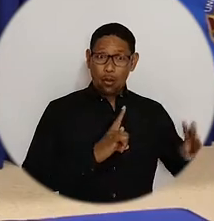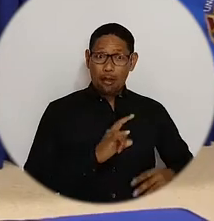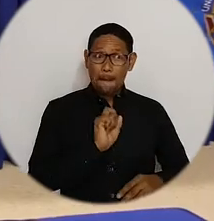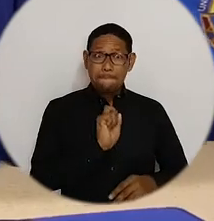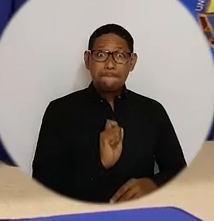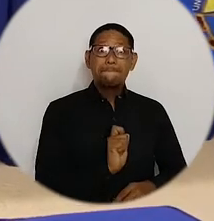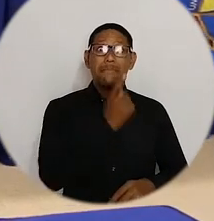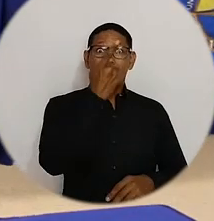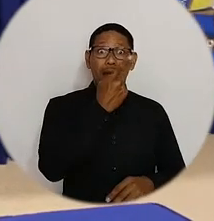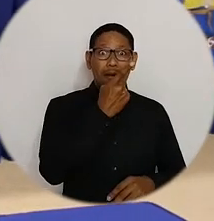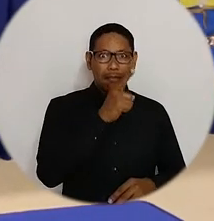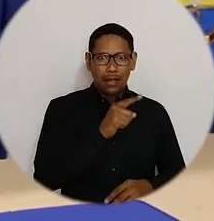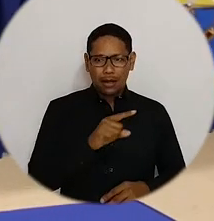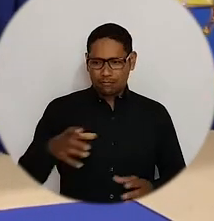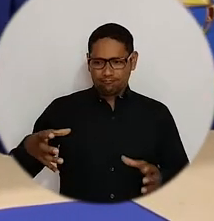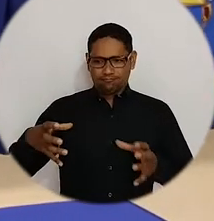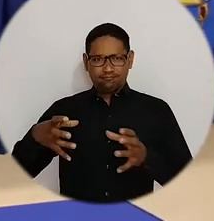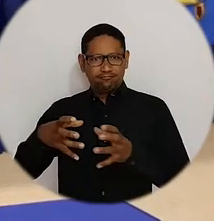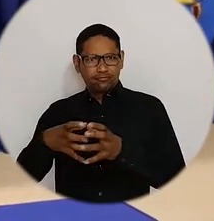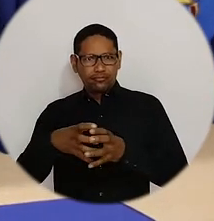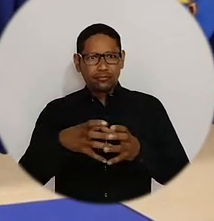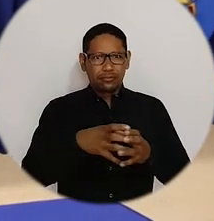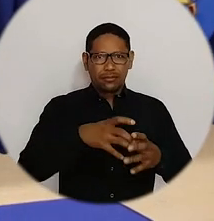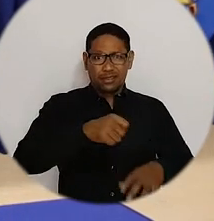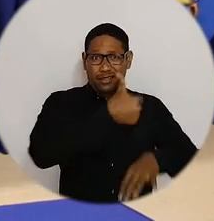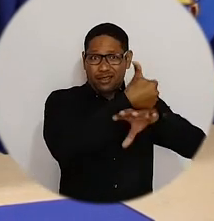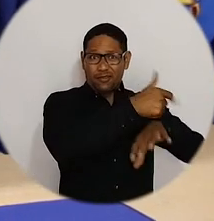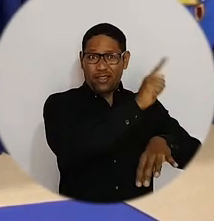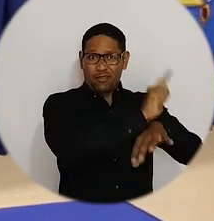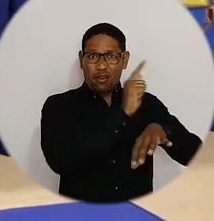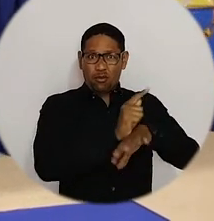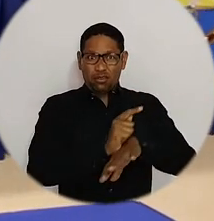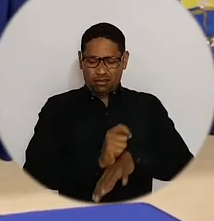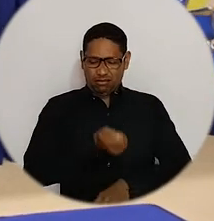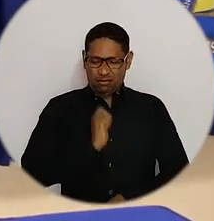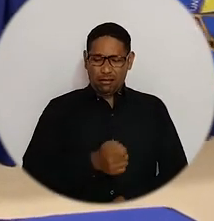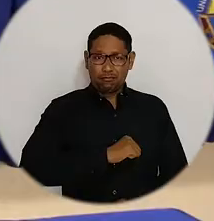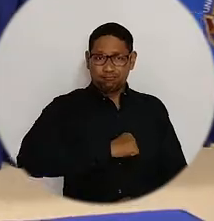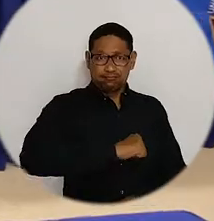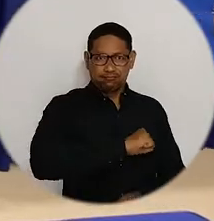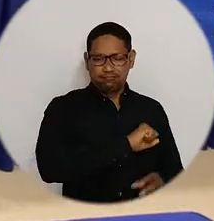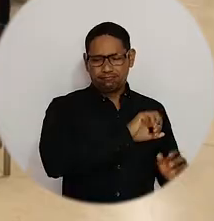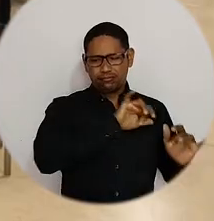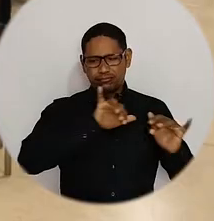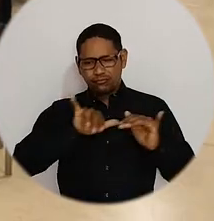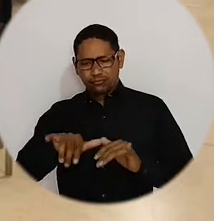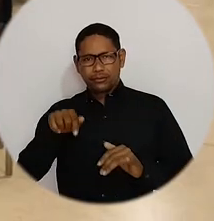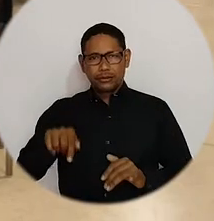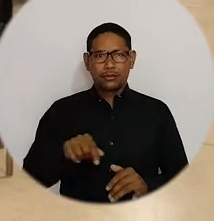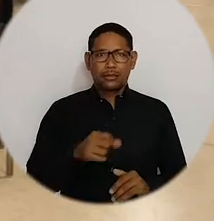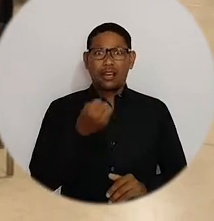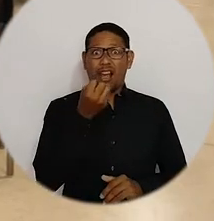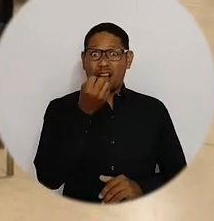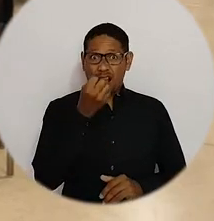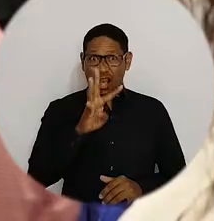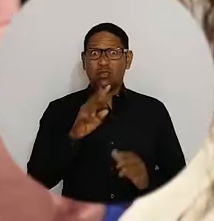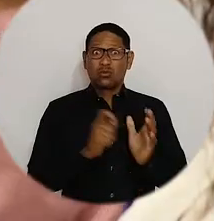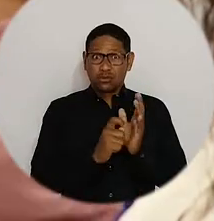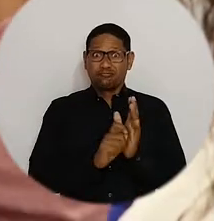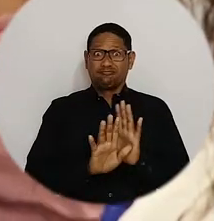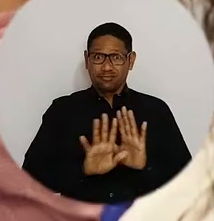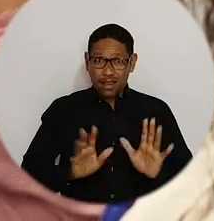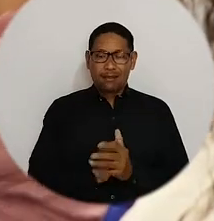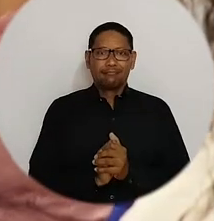Por primera vez, la Universidad del Magdalena fue sede del Encuentro Nacional de Decanos de Facultades de Derecho en su edición número 14,